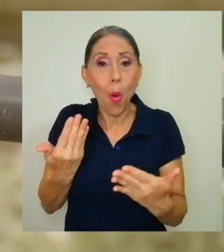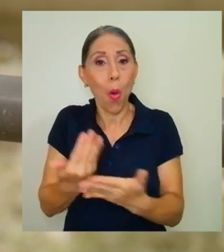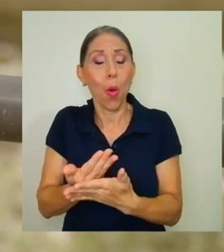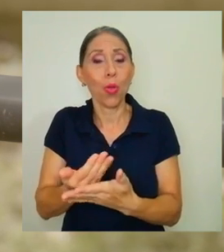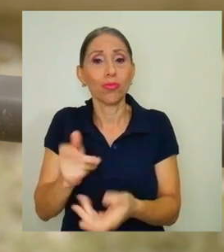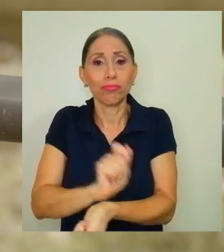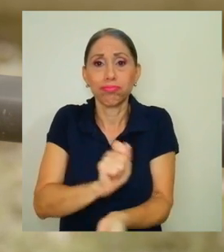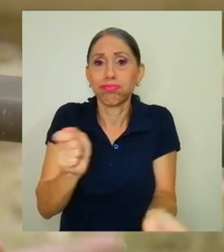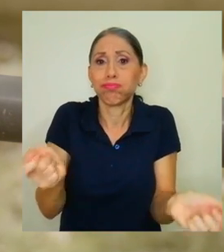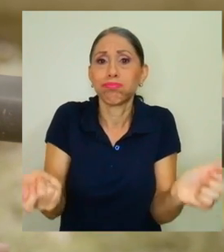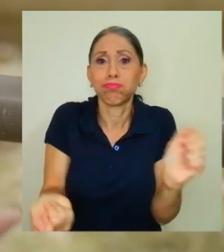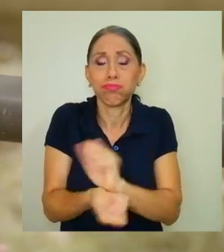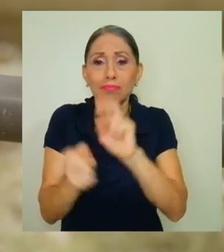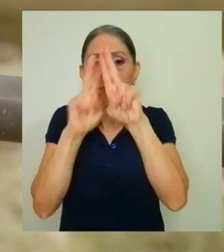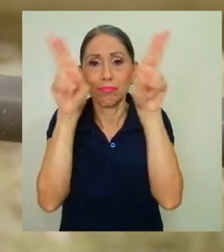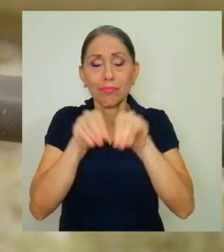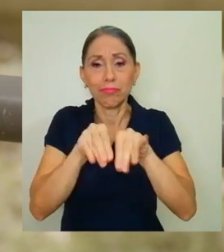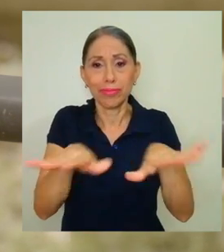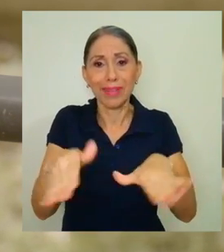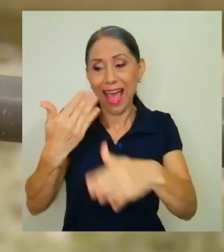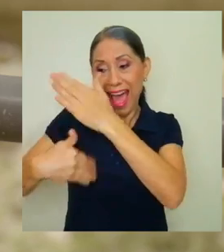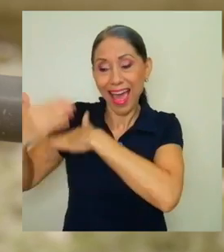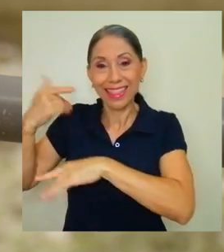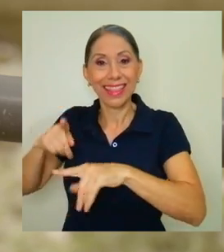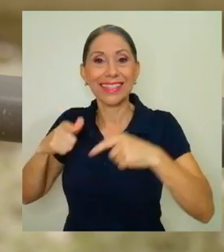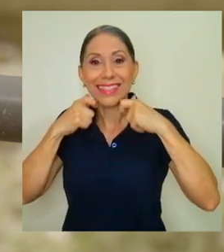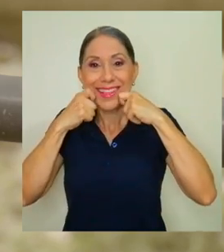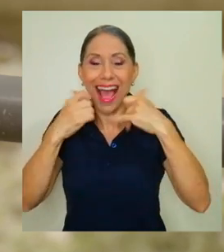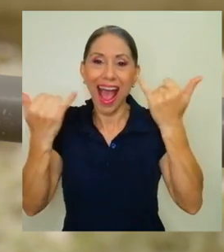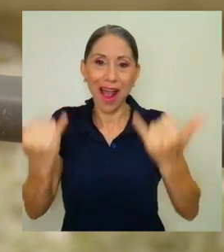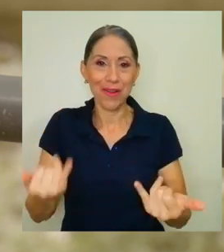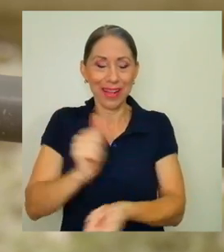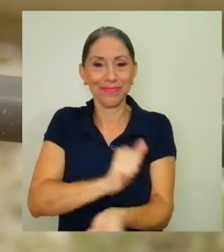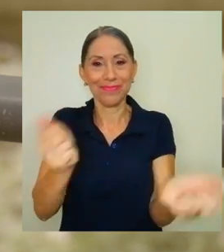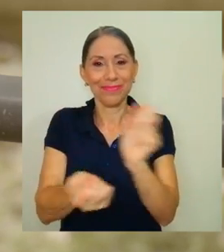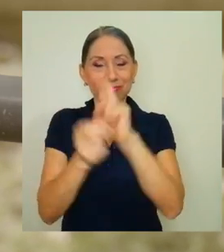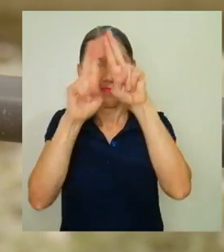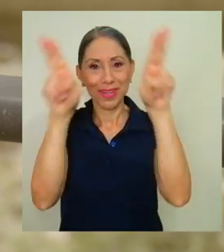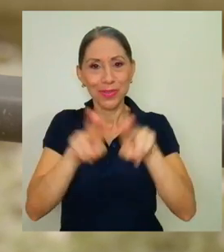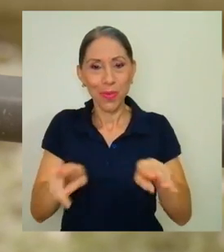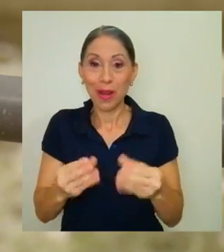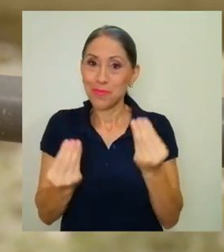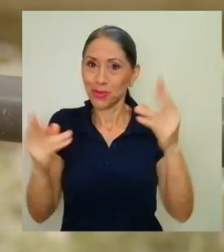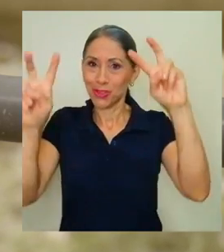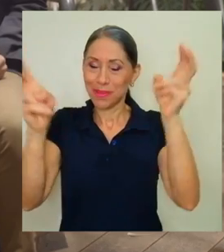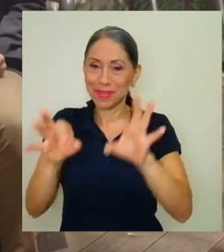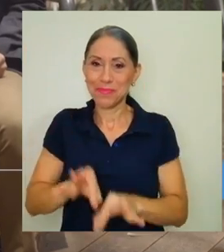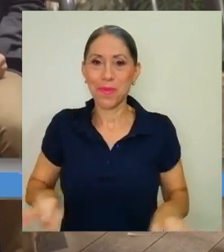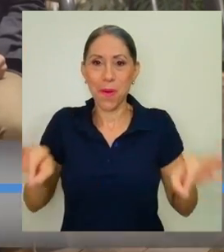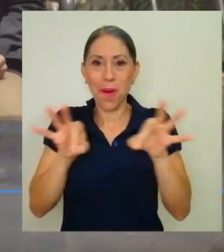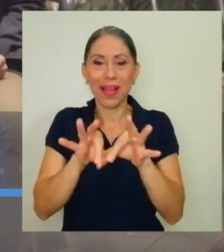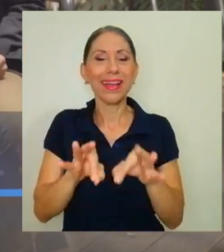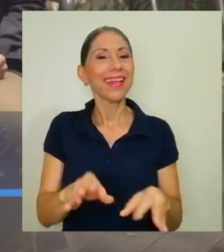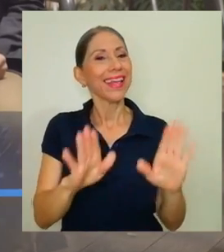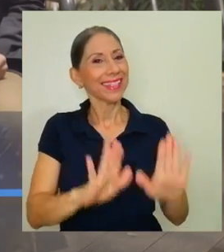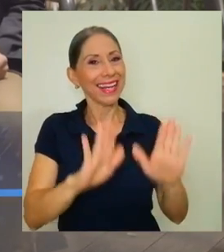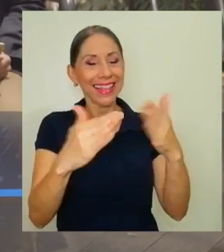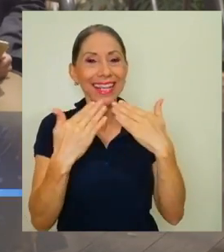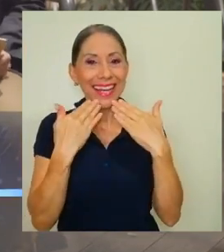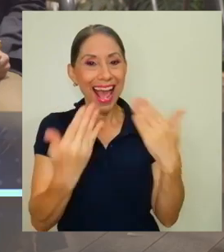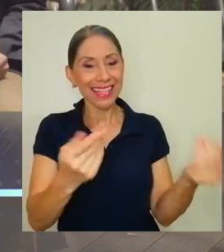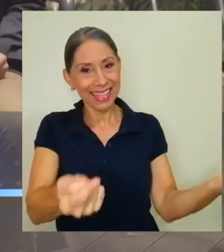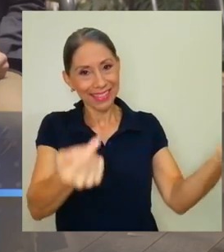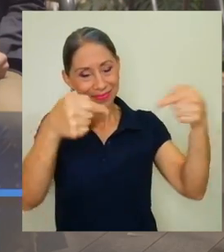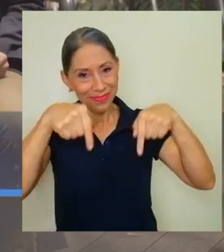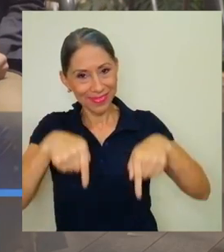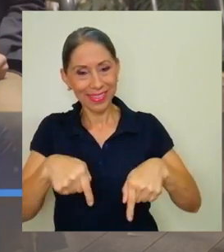de ciertas rutinas, quehaceres y demás a la mediación virtual. Excelente, doña Marisol, le agradecemos muchísimo por el espacio y